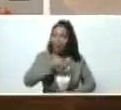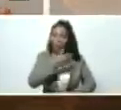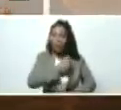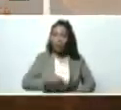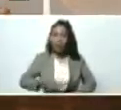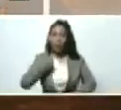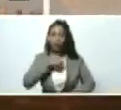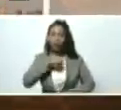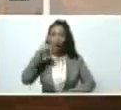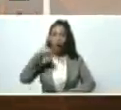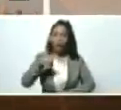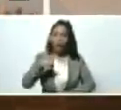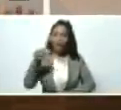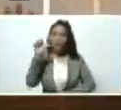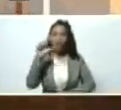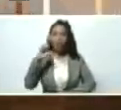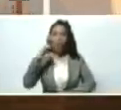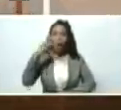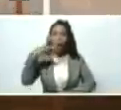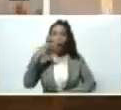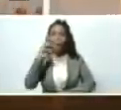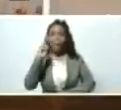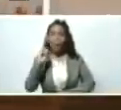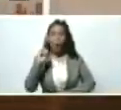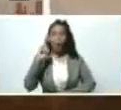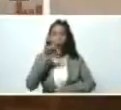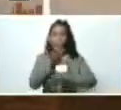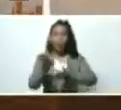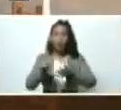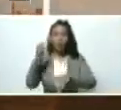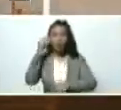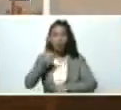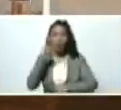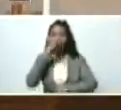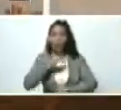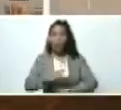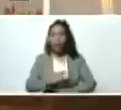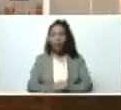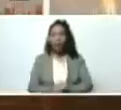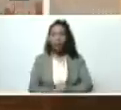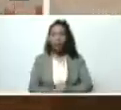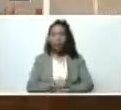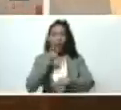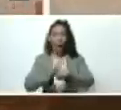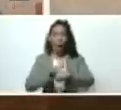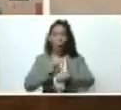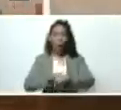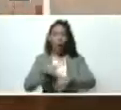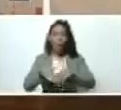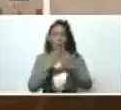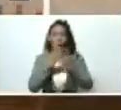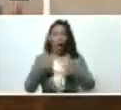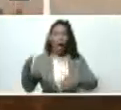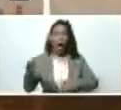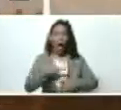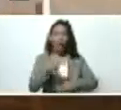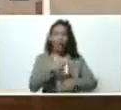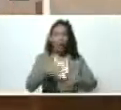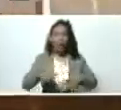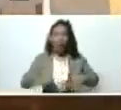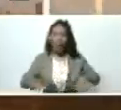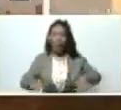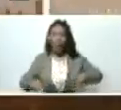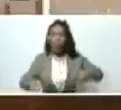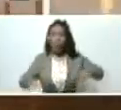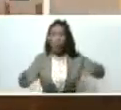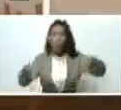estamos en Socopó, parroquia Ticoporo, municipio Sucre, Varinas. En horas de la madrugada, el río Socopó, bueno, se